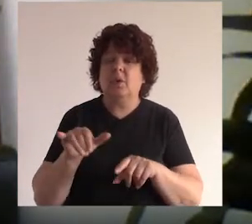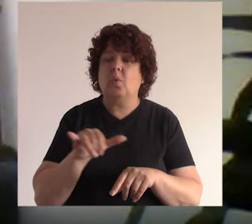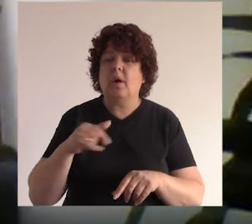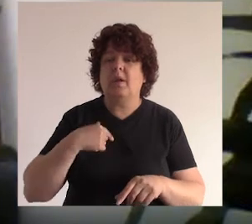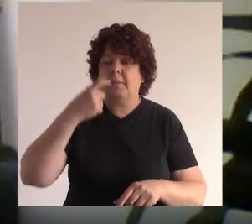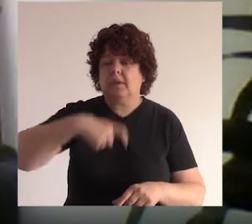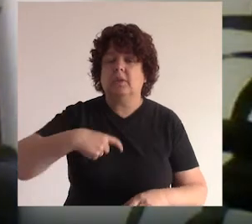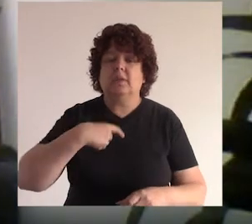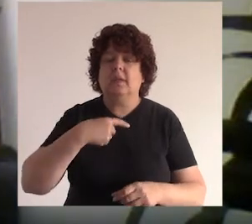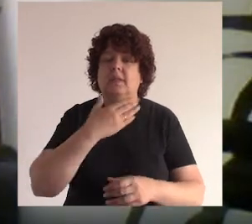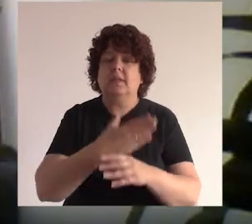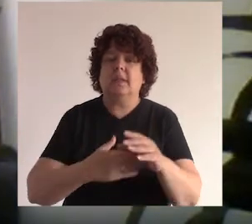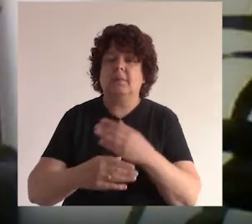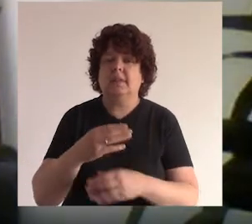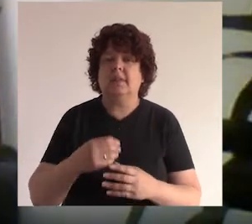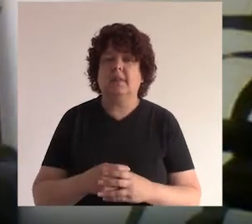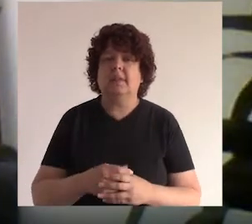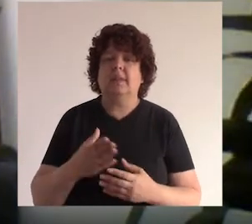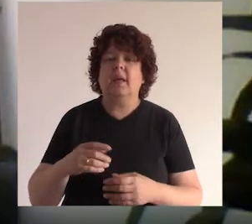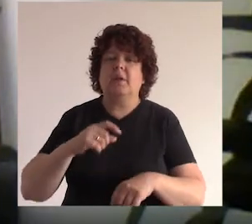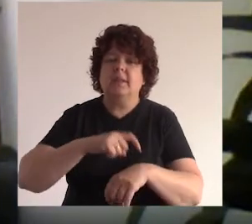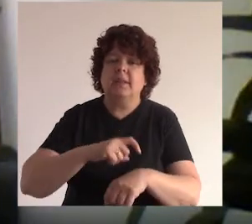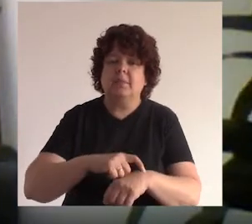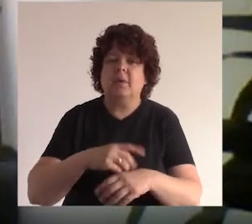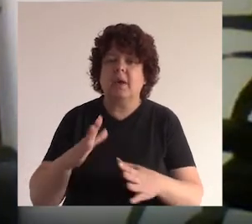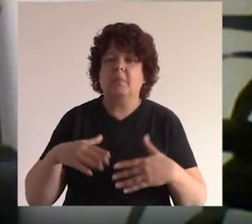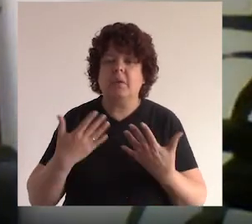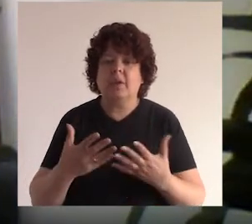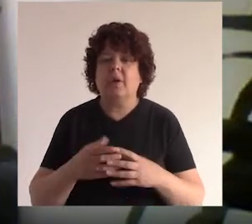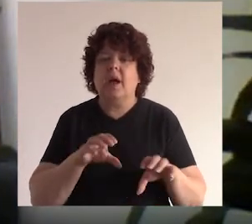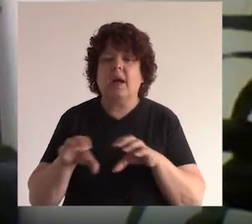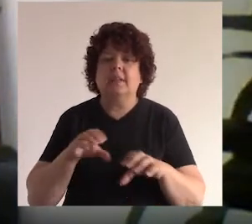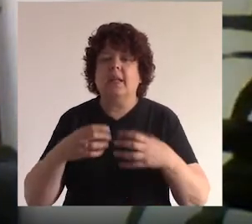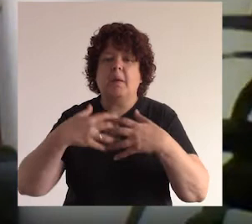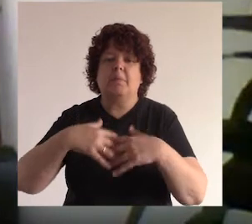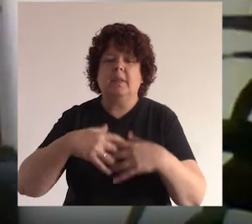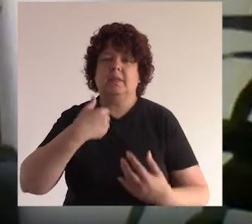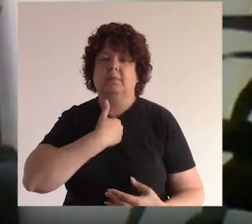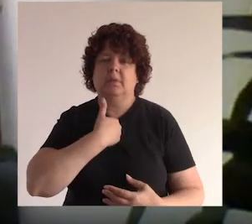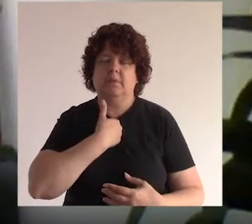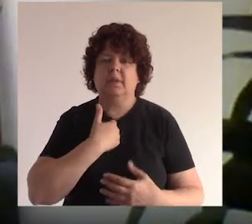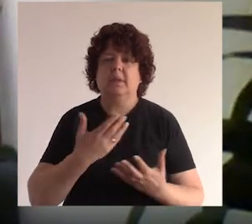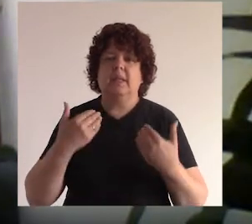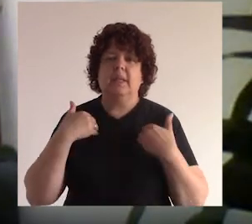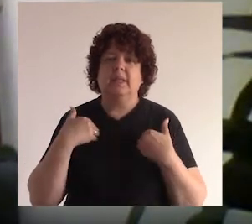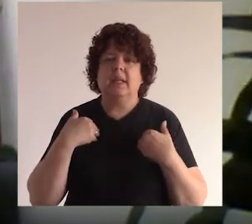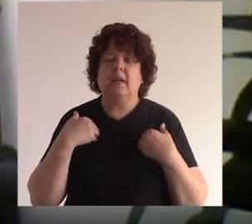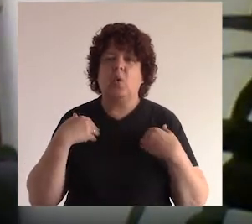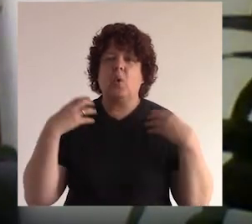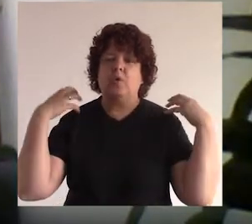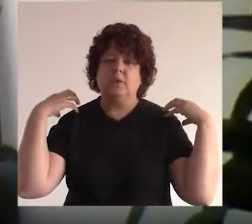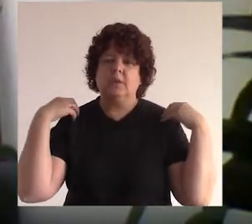soy también una persona con discapacidad que en el tiempo he logrado emprender un negocio propio y tengo actualmente